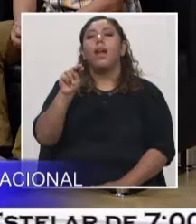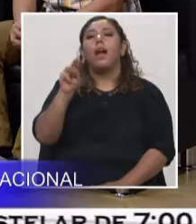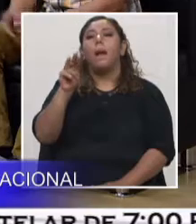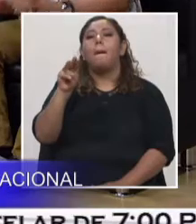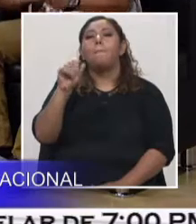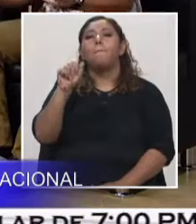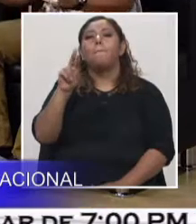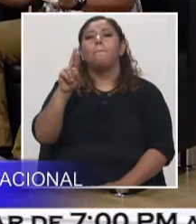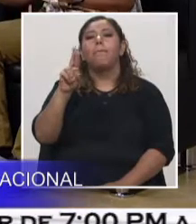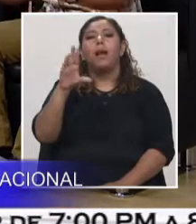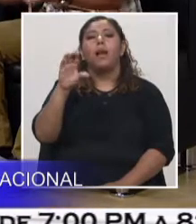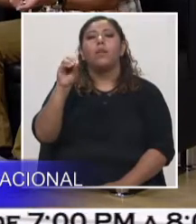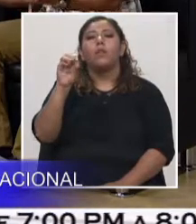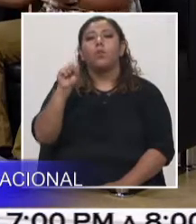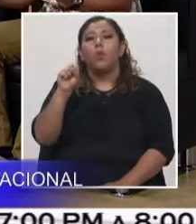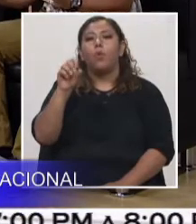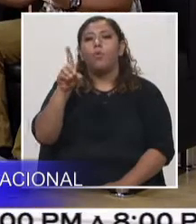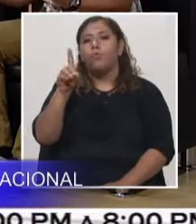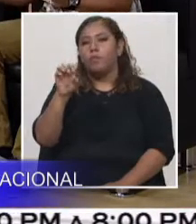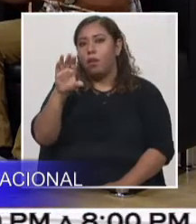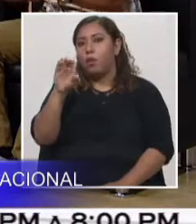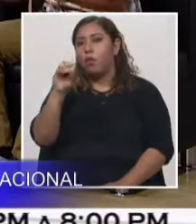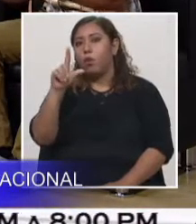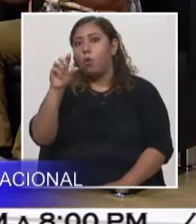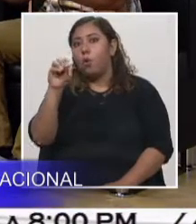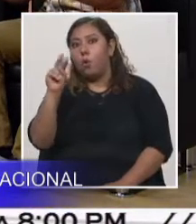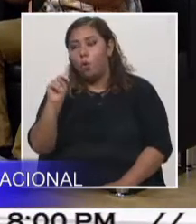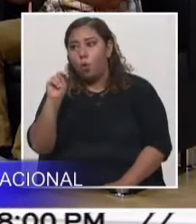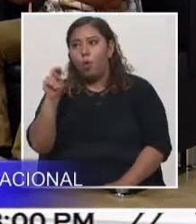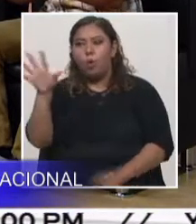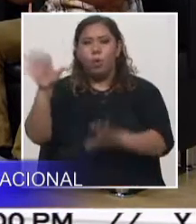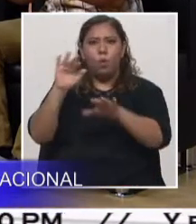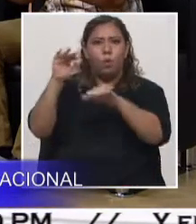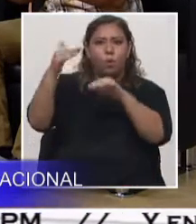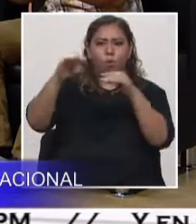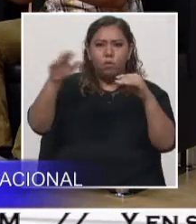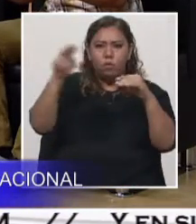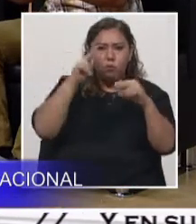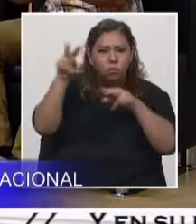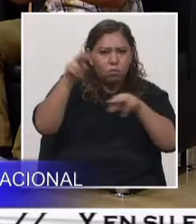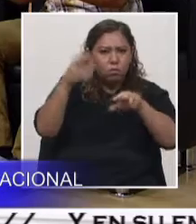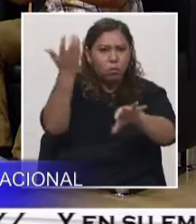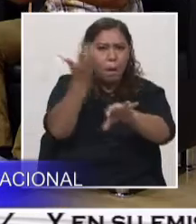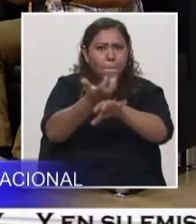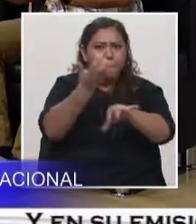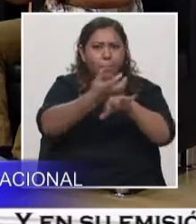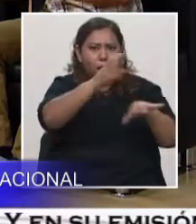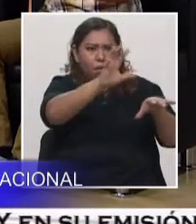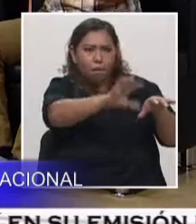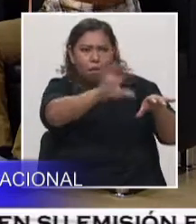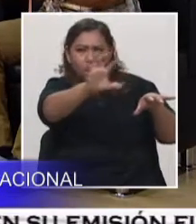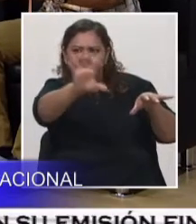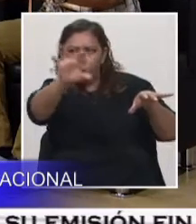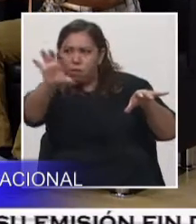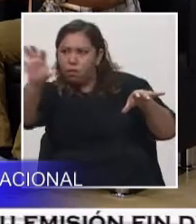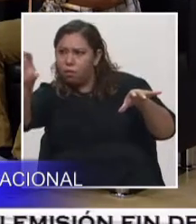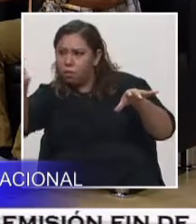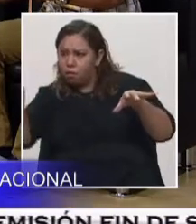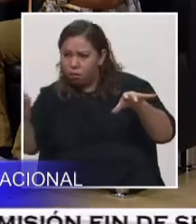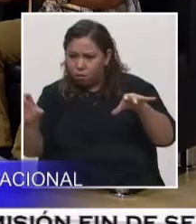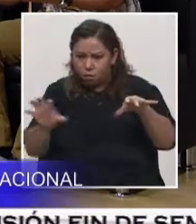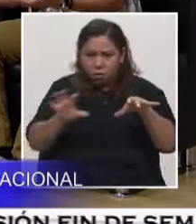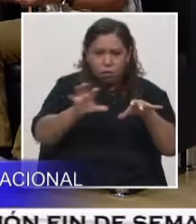pero todavía no tiene la infraestructura que te permita a ti tener toda una experiencia